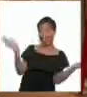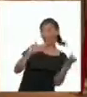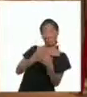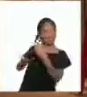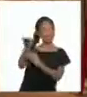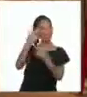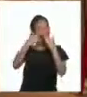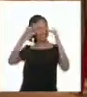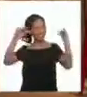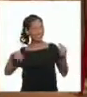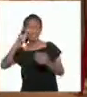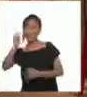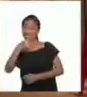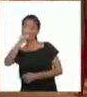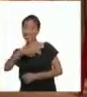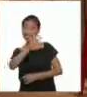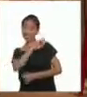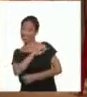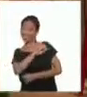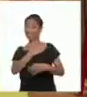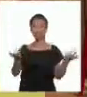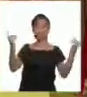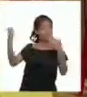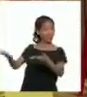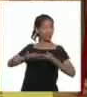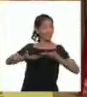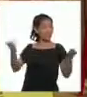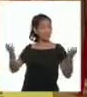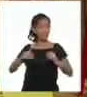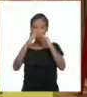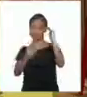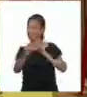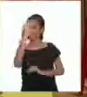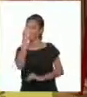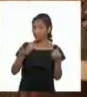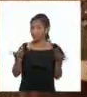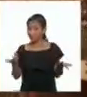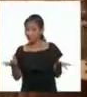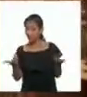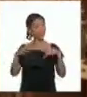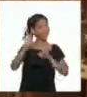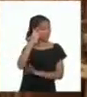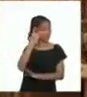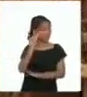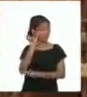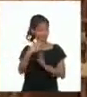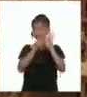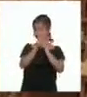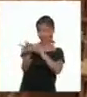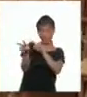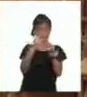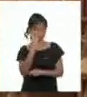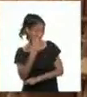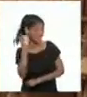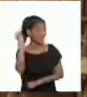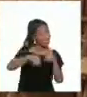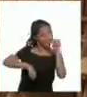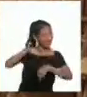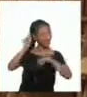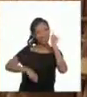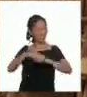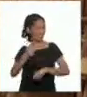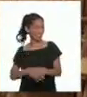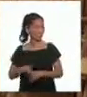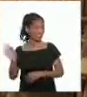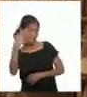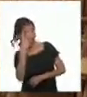Buenos días, niñas y niños del primer y segundo grado de primaria. Bienvenidas y bienvenidos a Aprendo en Casa. ¿Qué les parece si vemos el video que ha mandado Lalo? ¡Sí! ¡Sí!